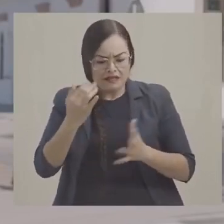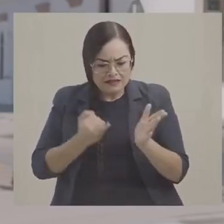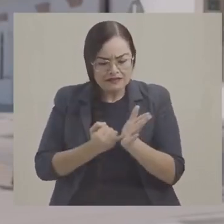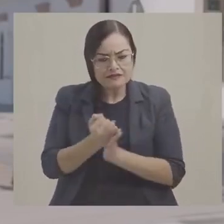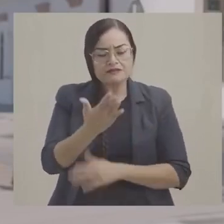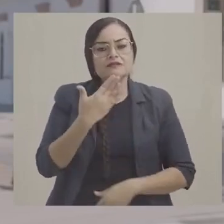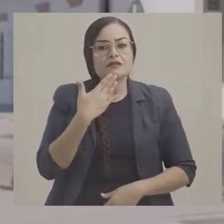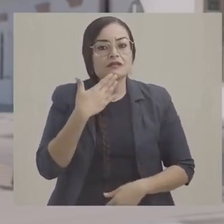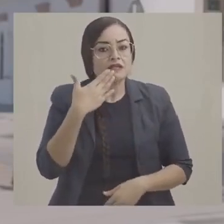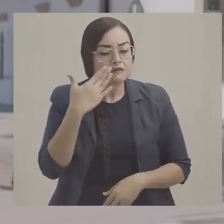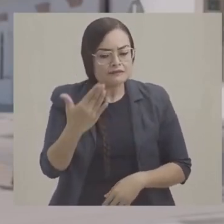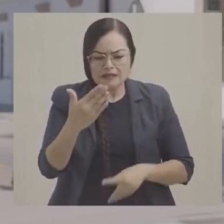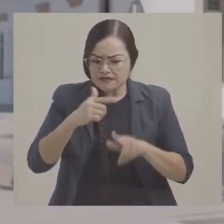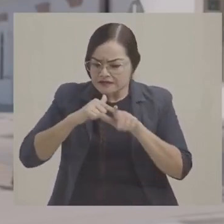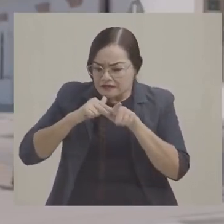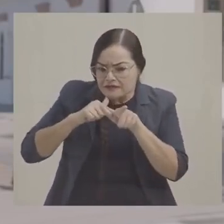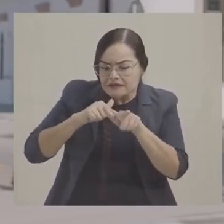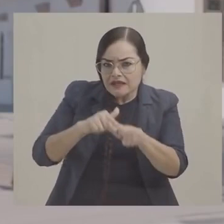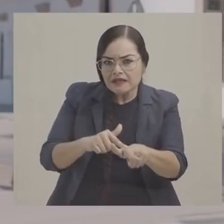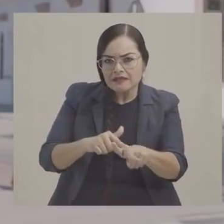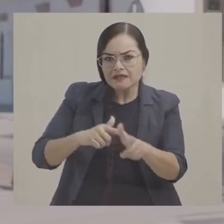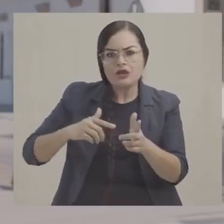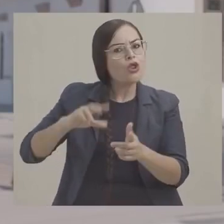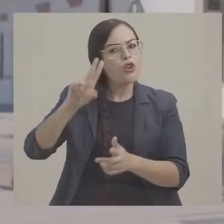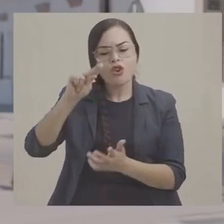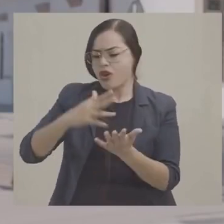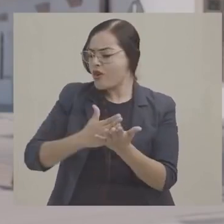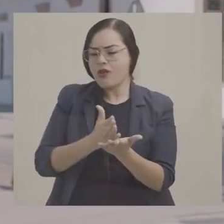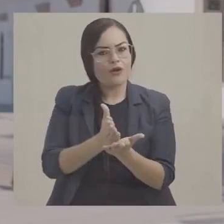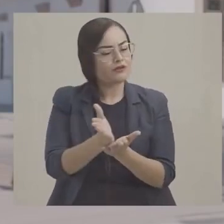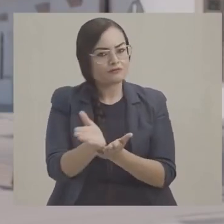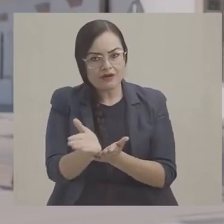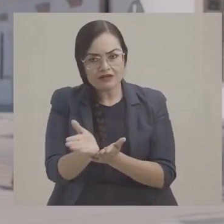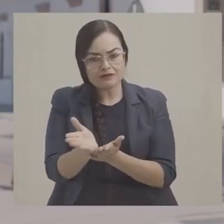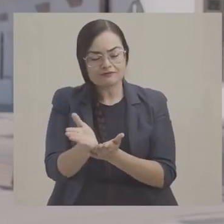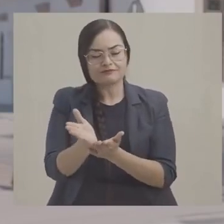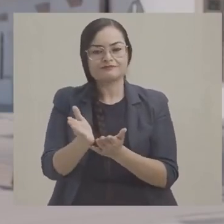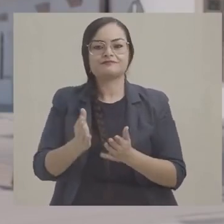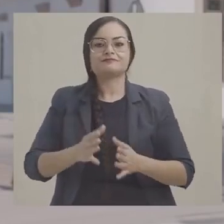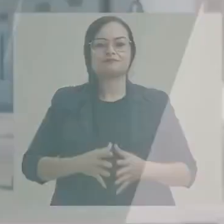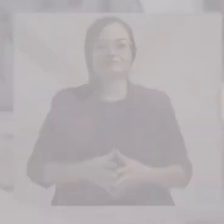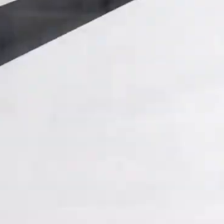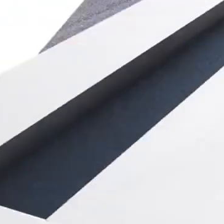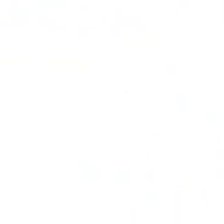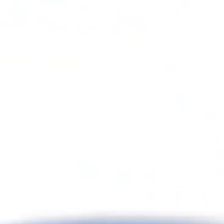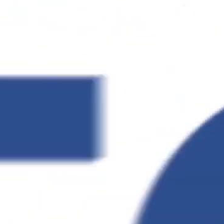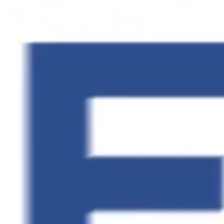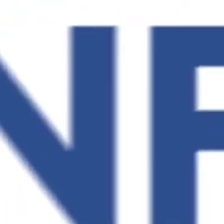apretemos el paso, sí, pero no perdamos el rumbo, mucho menos lo transformemos.